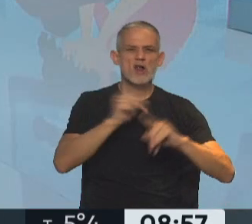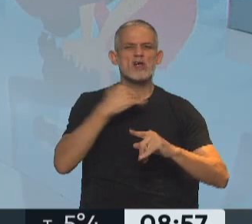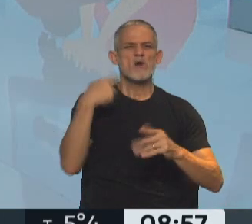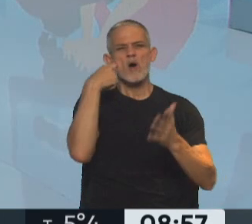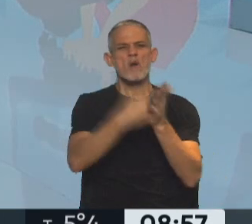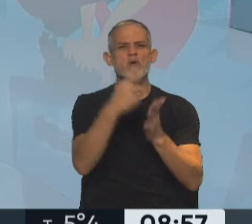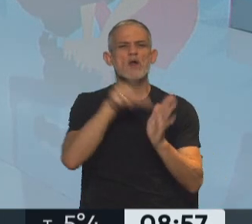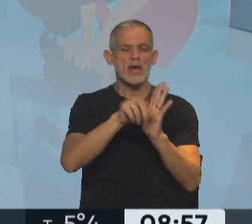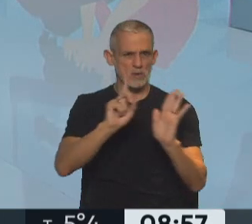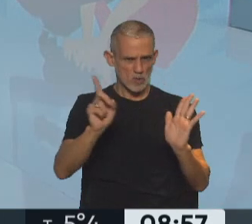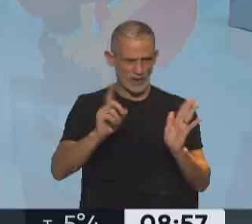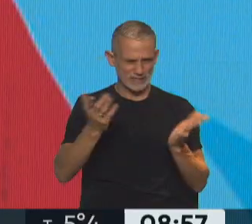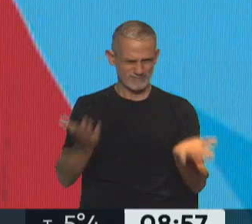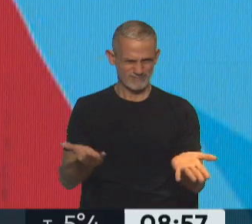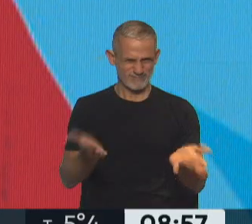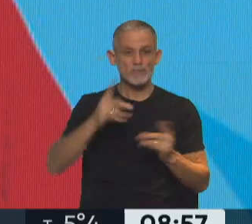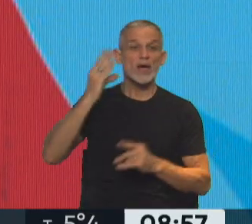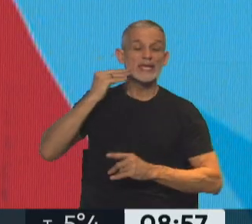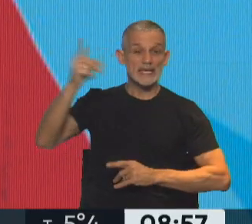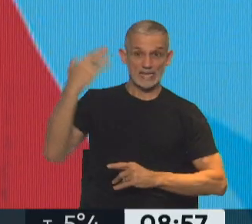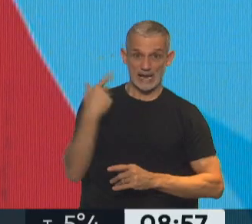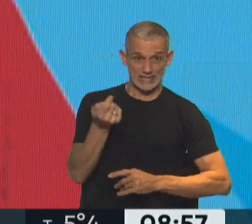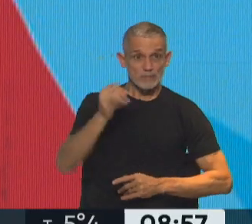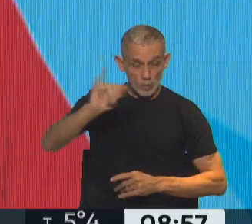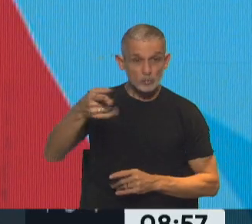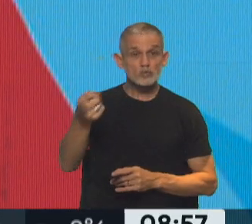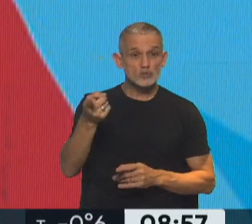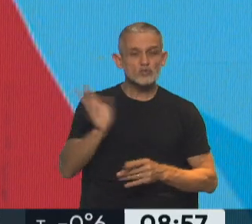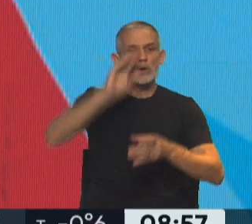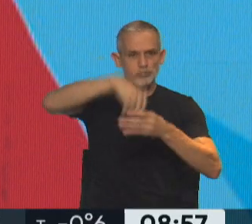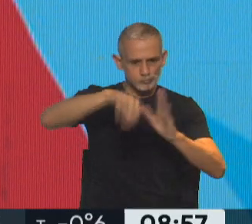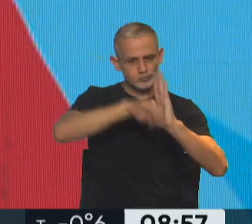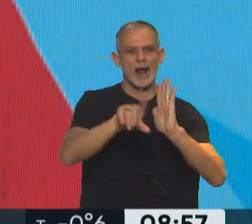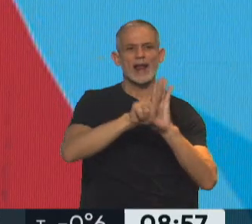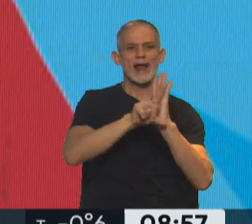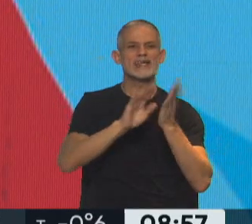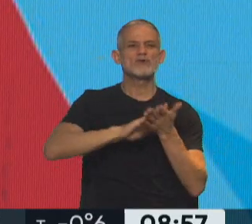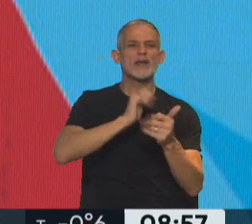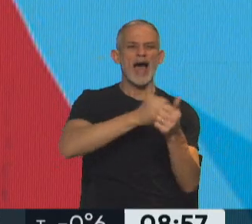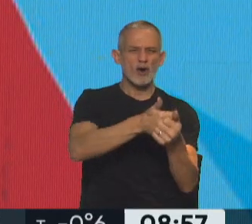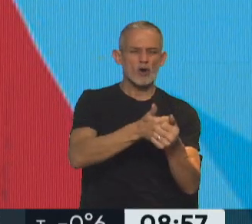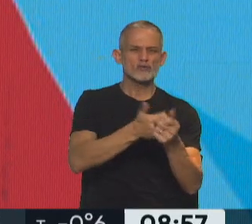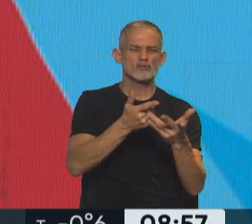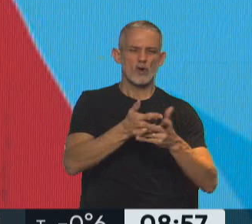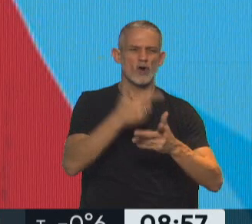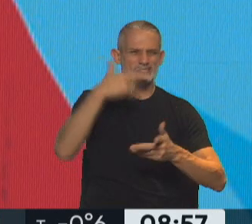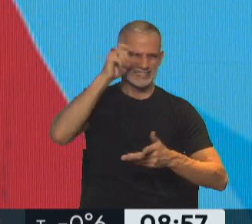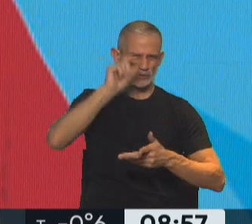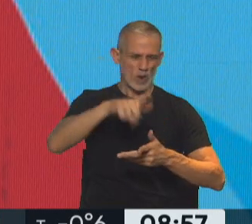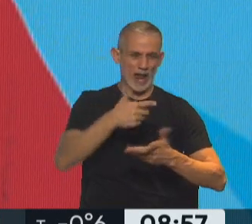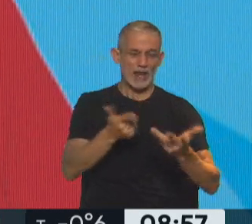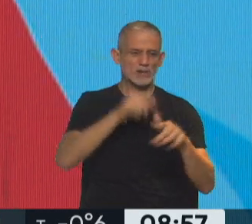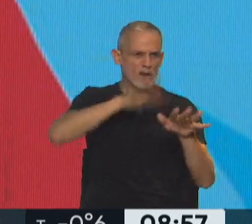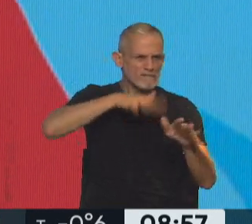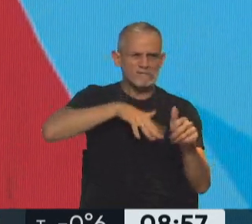llegar. Y hace muy poquito en Inglaterra sí se incorporó a la ley de acoso y abuso sexual. Esto es